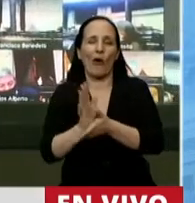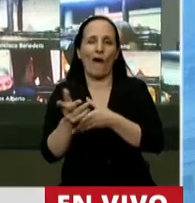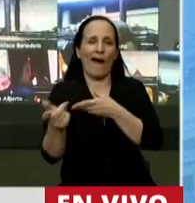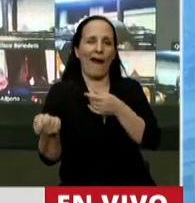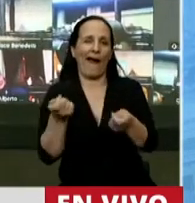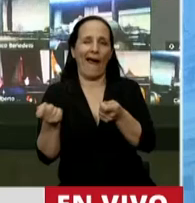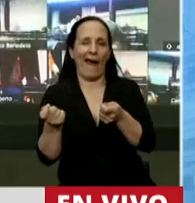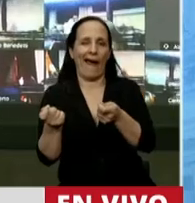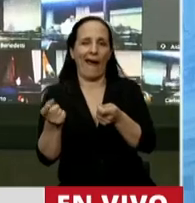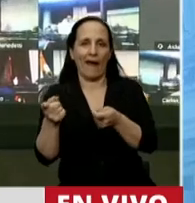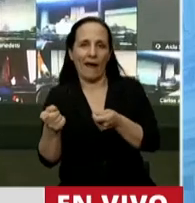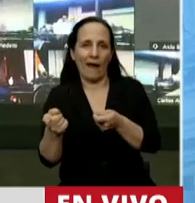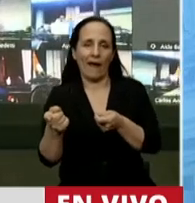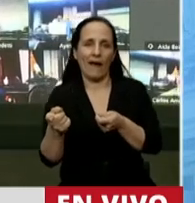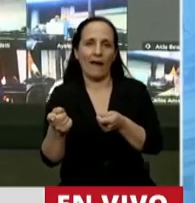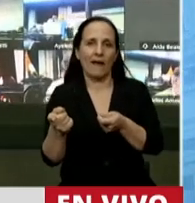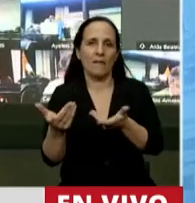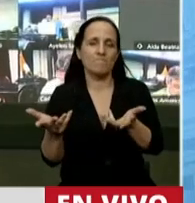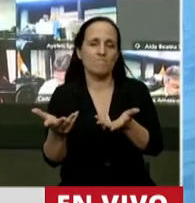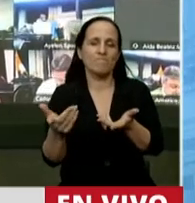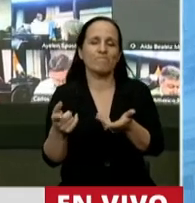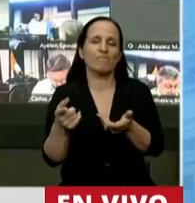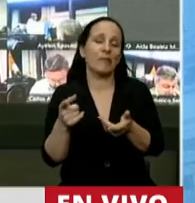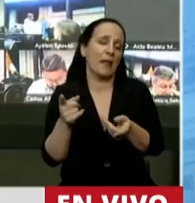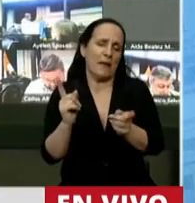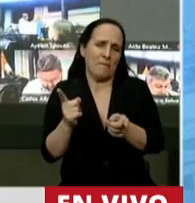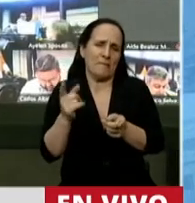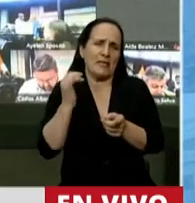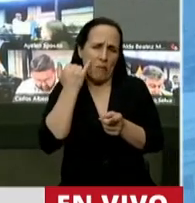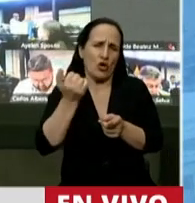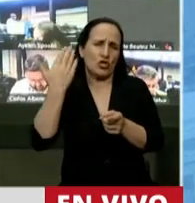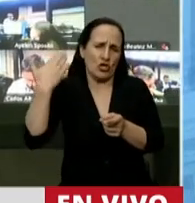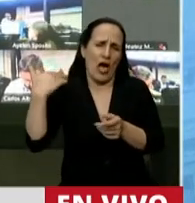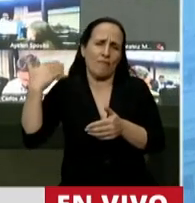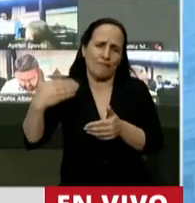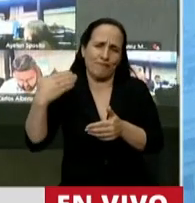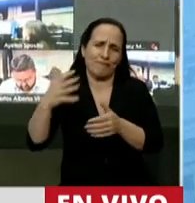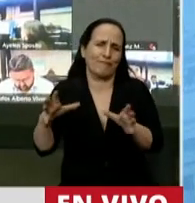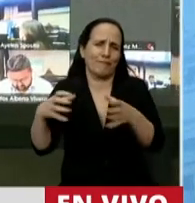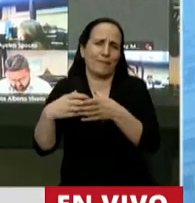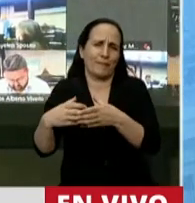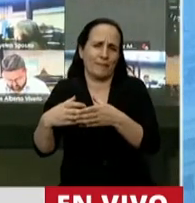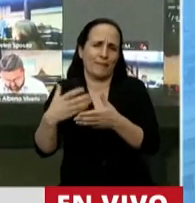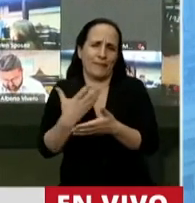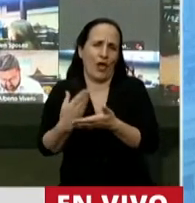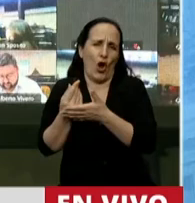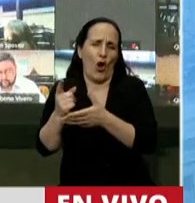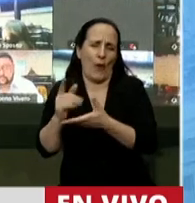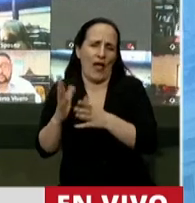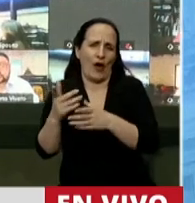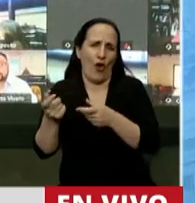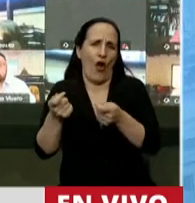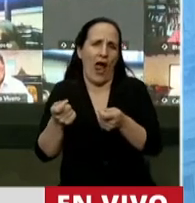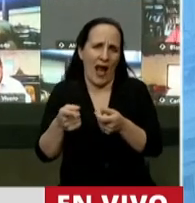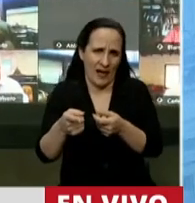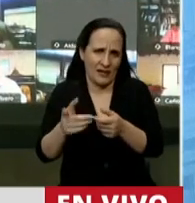más de distracción, otra más de las tantas que nos tiene acostumbrado el oficialismo, hoy está llegando a esta